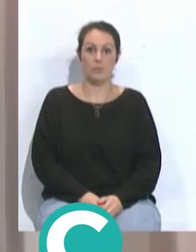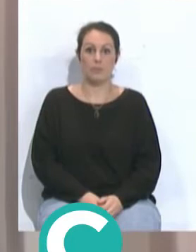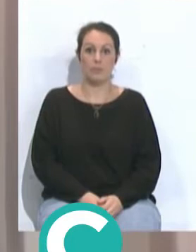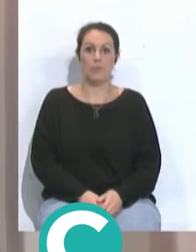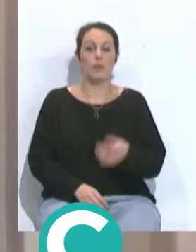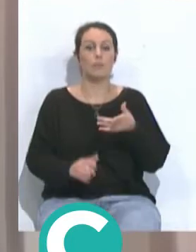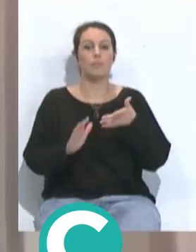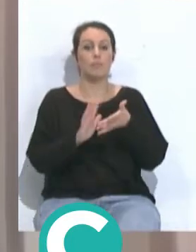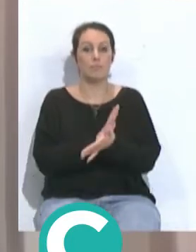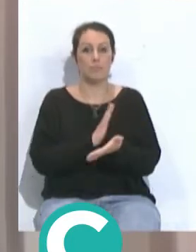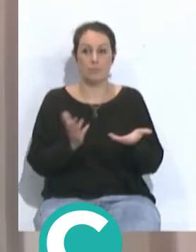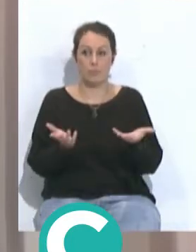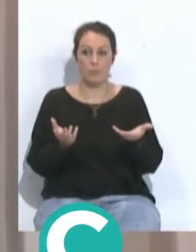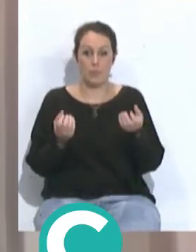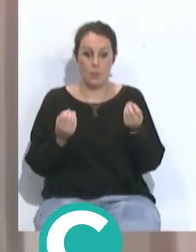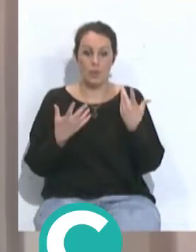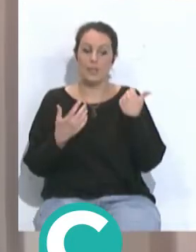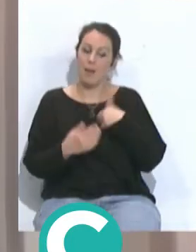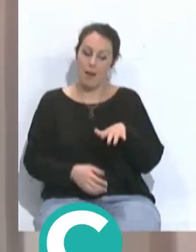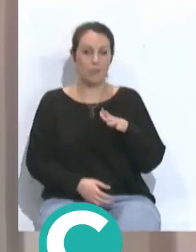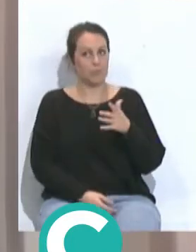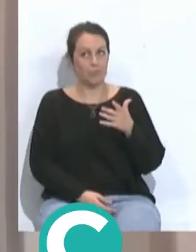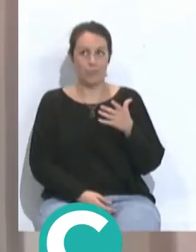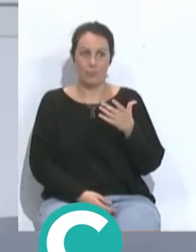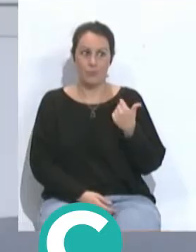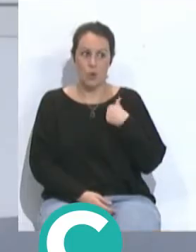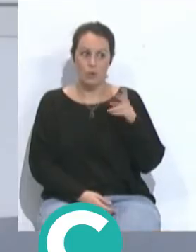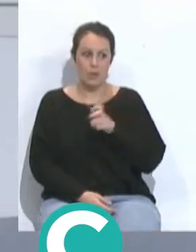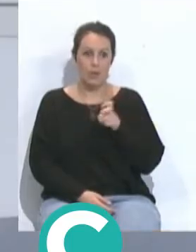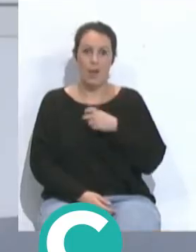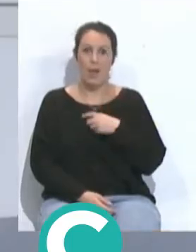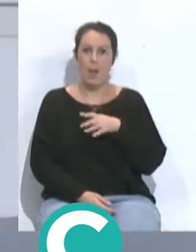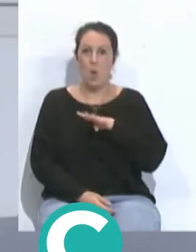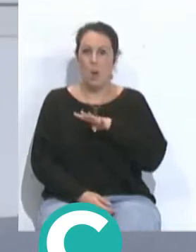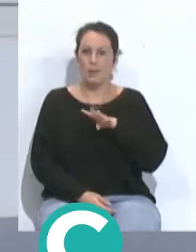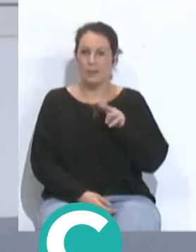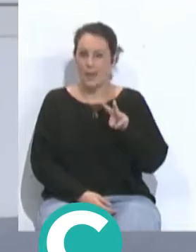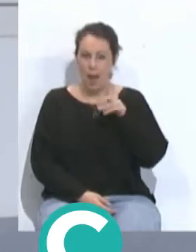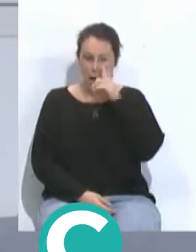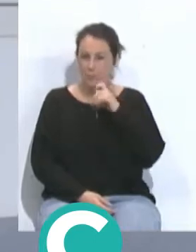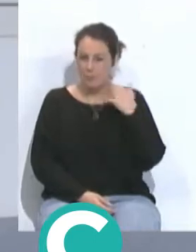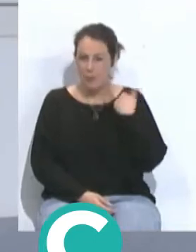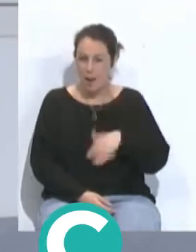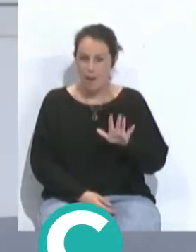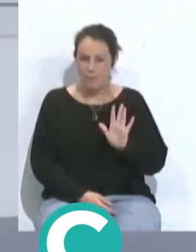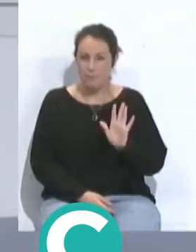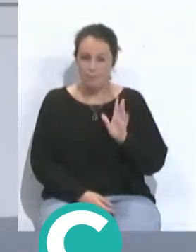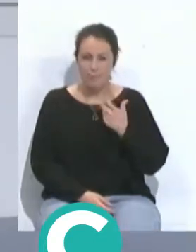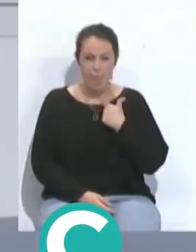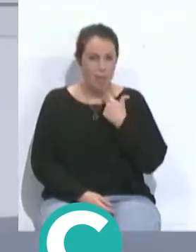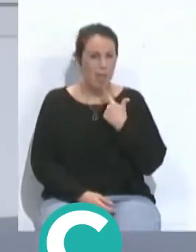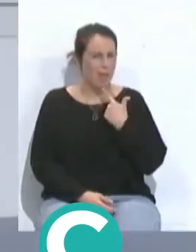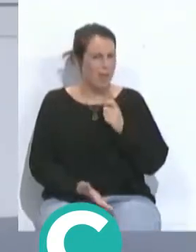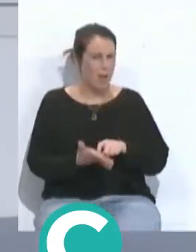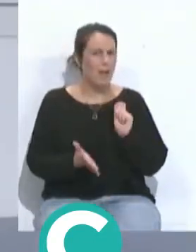Eso quiere decir que, bueno, han pasado ya que yo vine cuarenta y tres años, ¿no? O sea, que ya se dice muy pronto